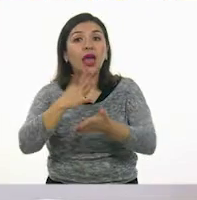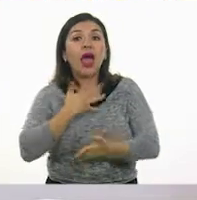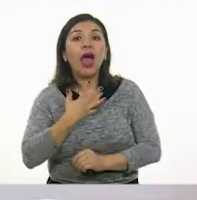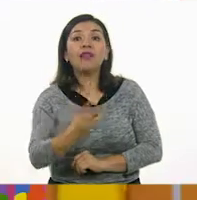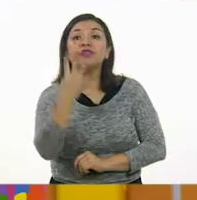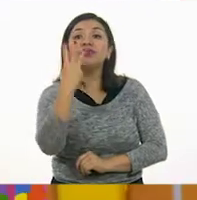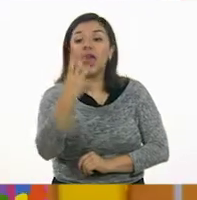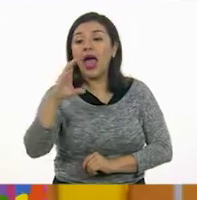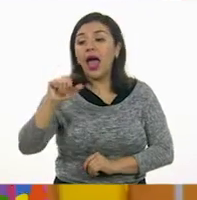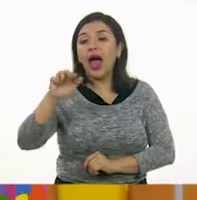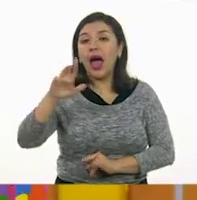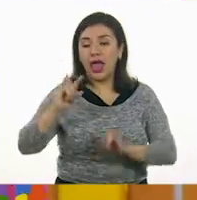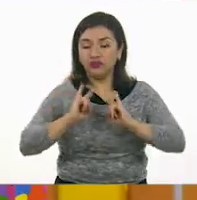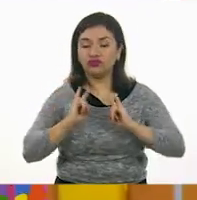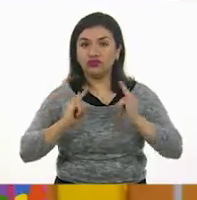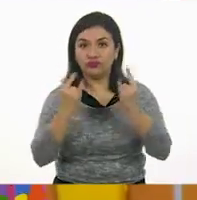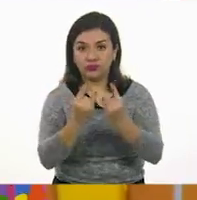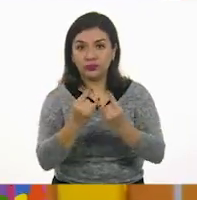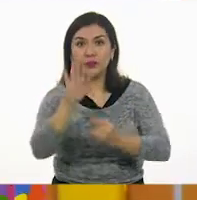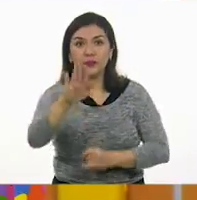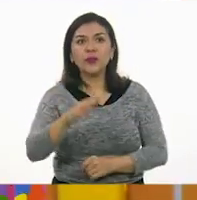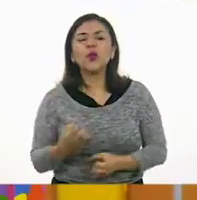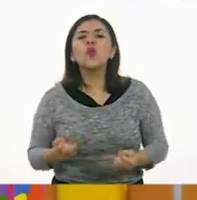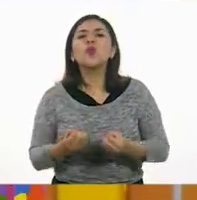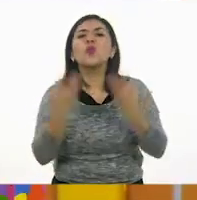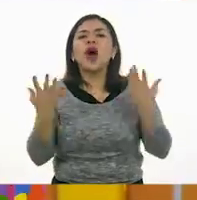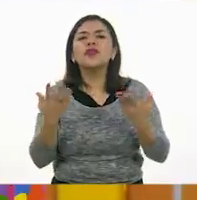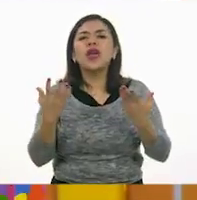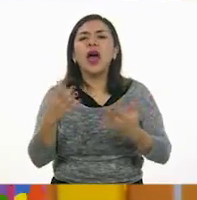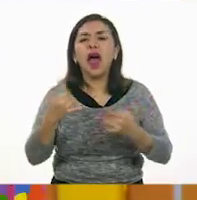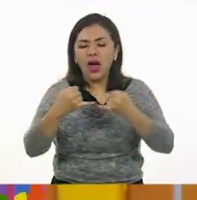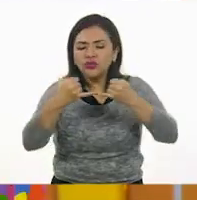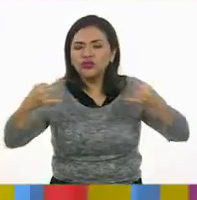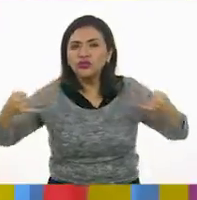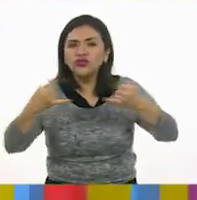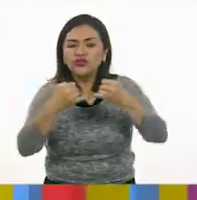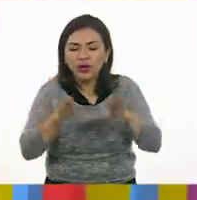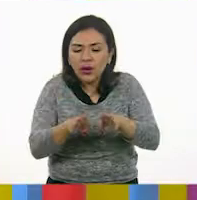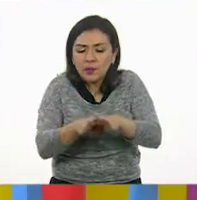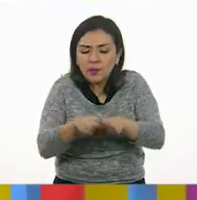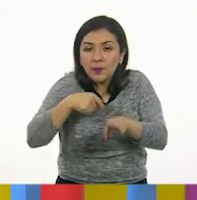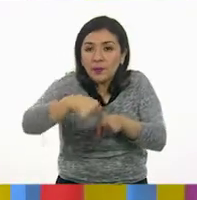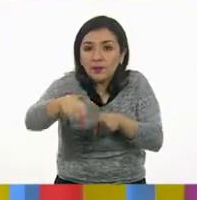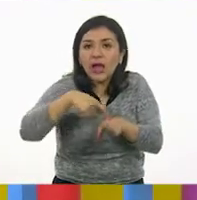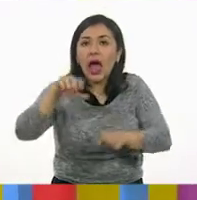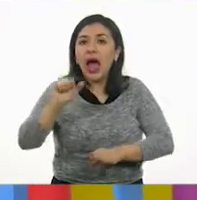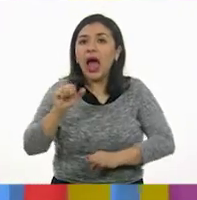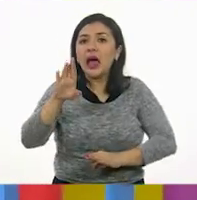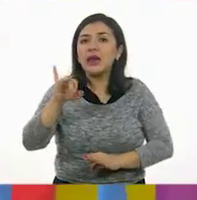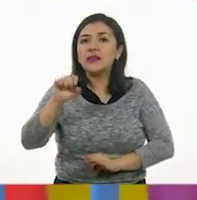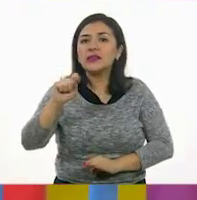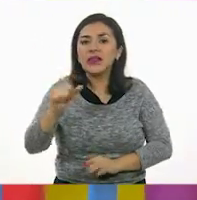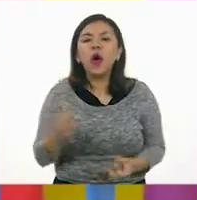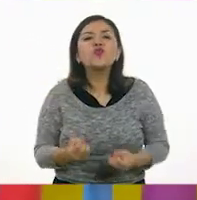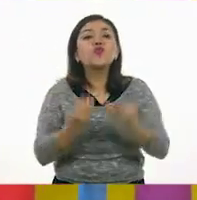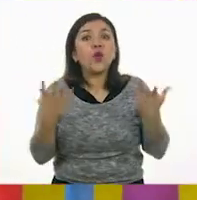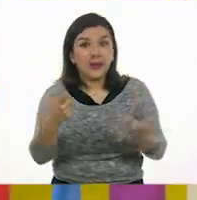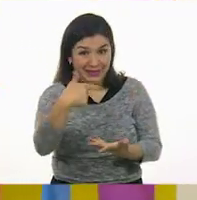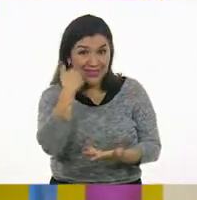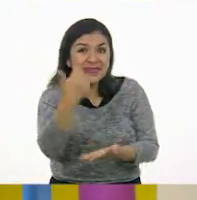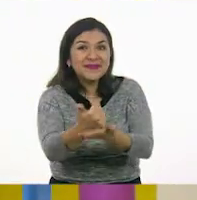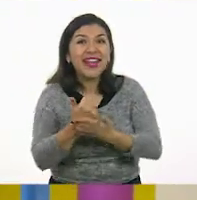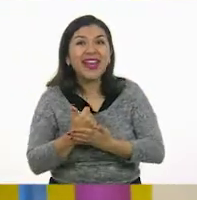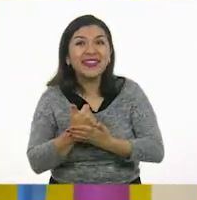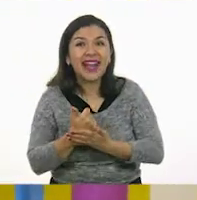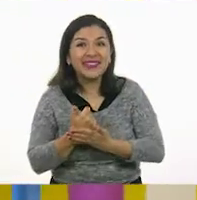caras. Y número de aristas. Número de aristas. A ver, ¿se animan niñas y niños? Ayúdenme.